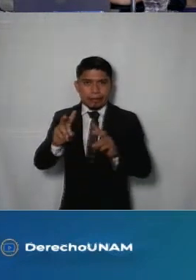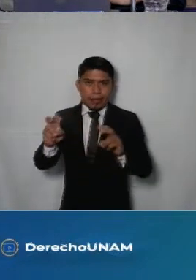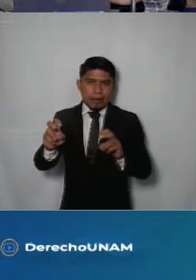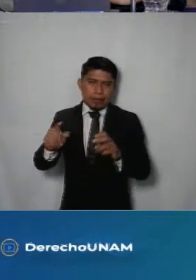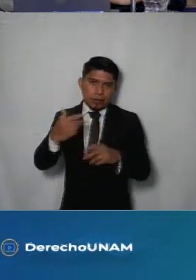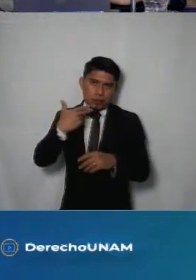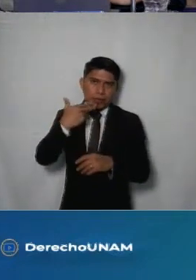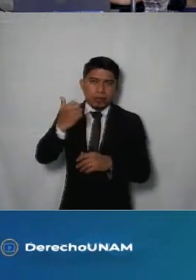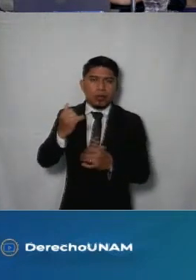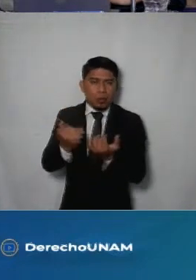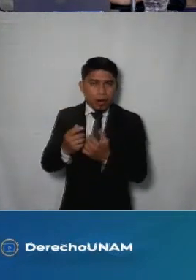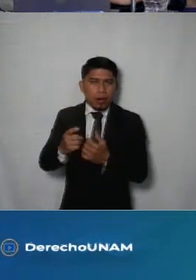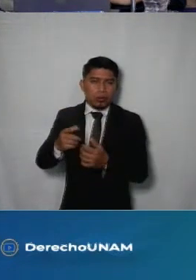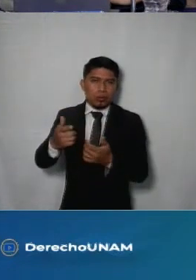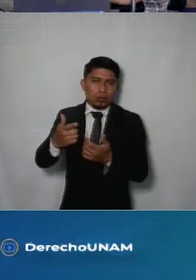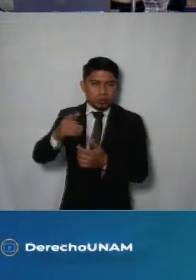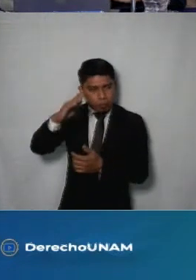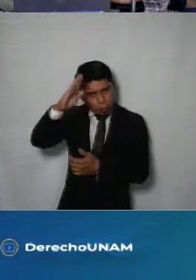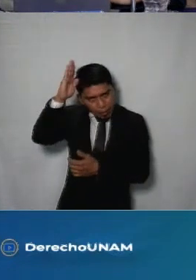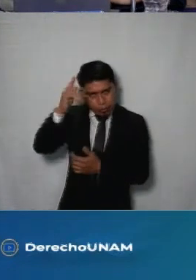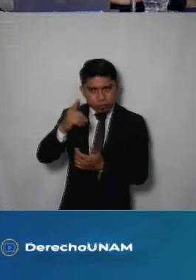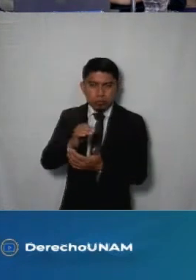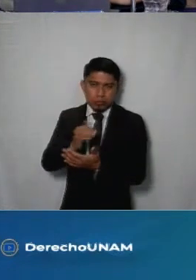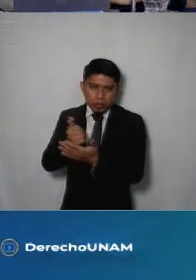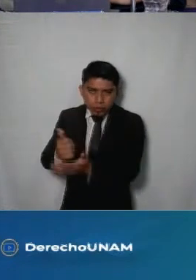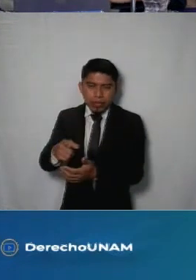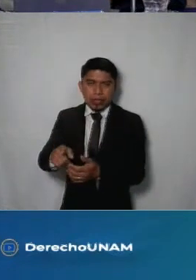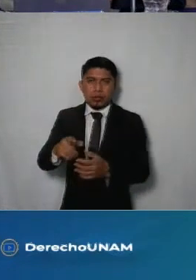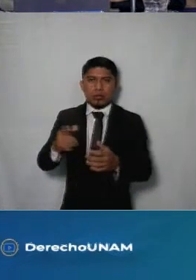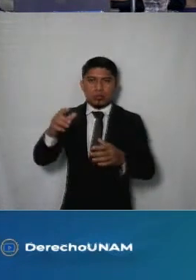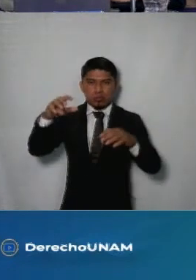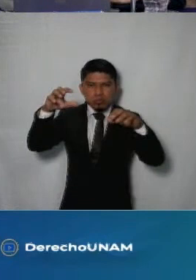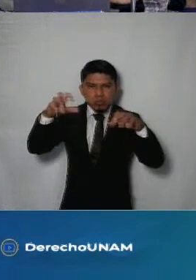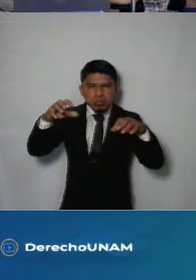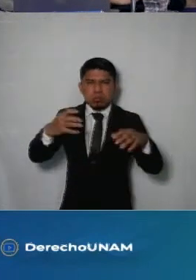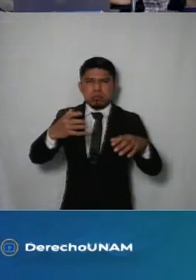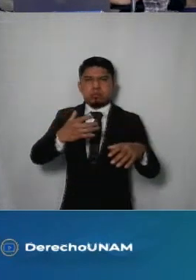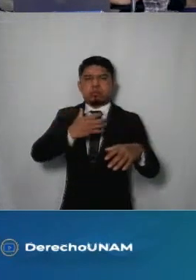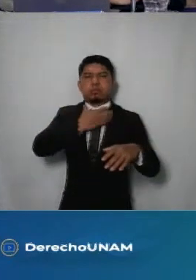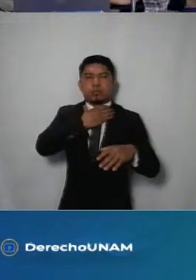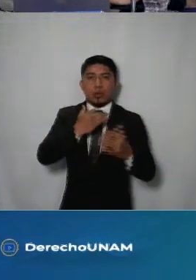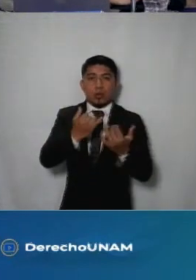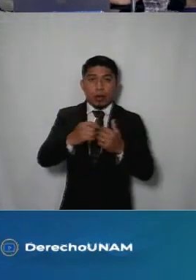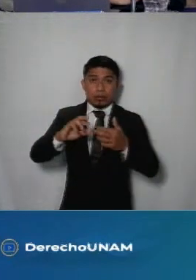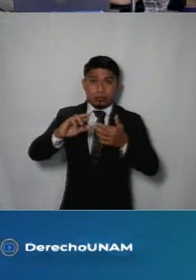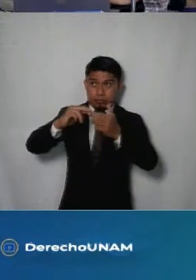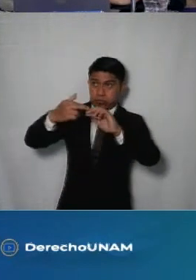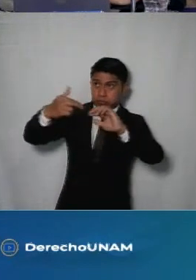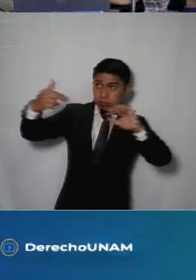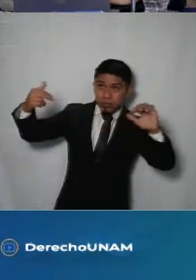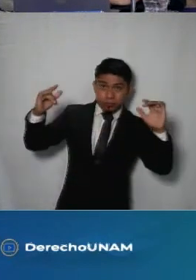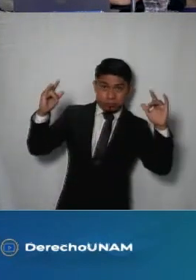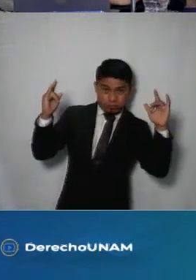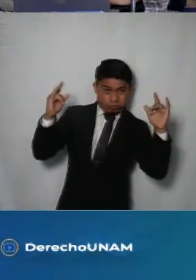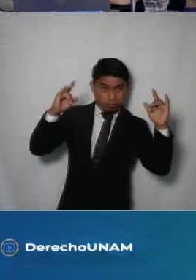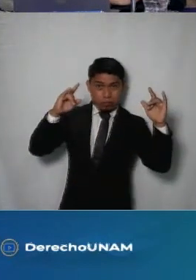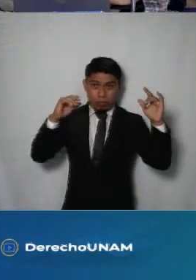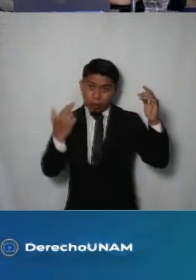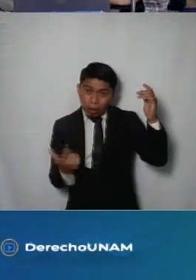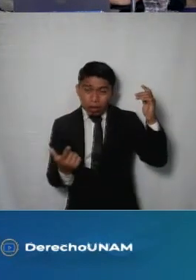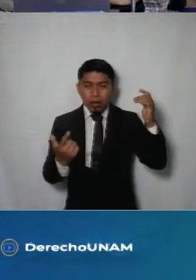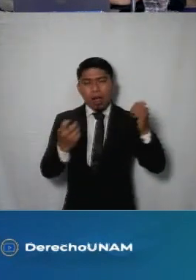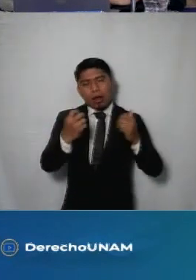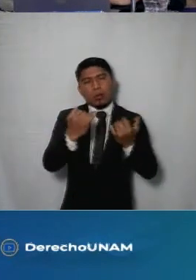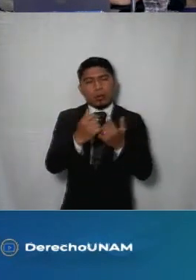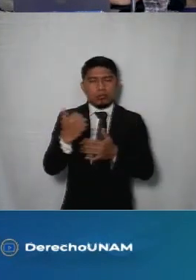tipo también los bomberos pueden participar en inundaciones en encharcamientos en sin cuando hay algunos cables sueltos apoyan en mucho personas incluso